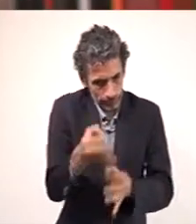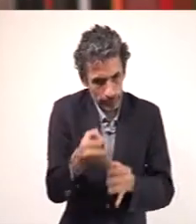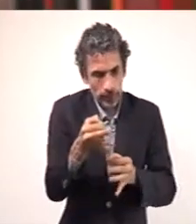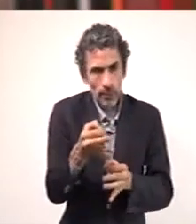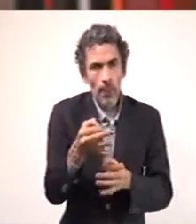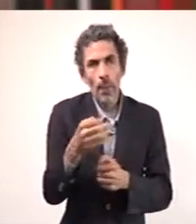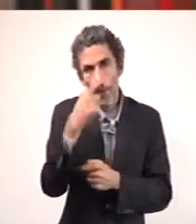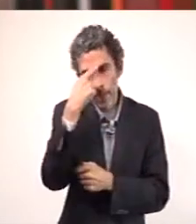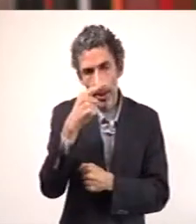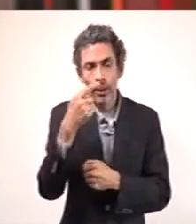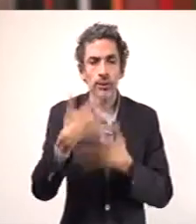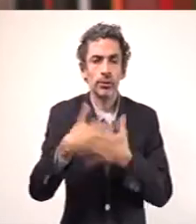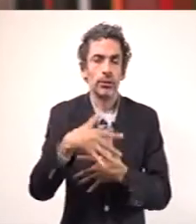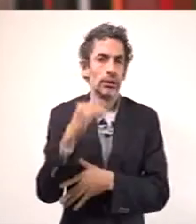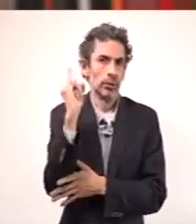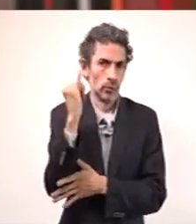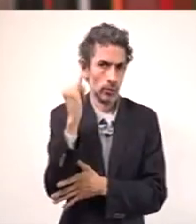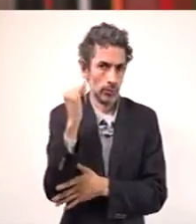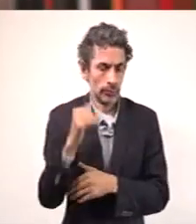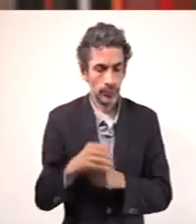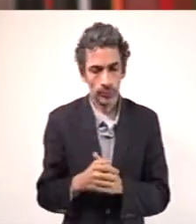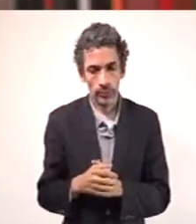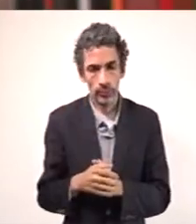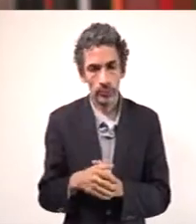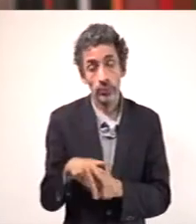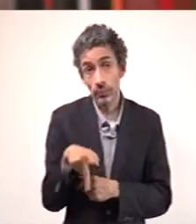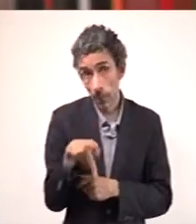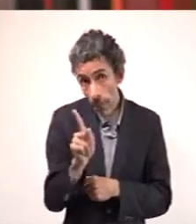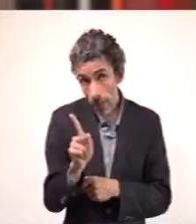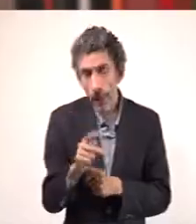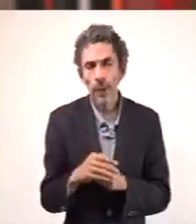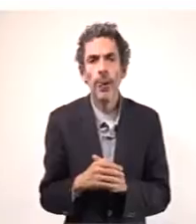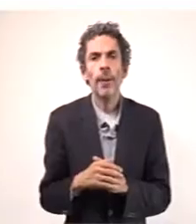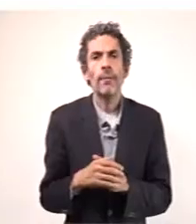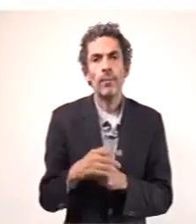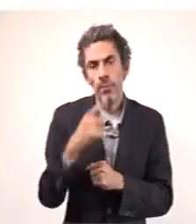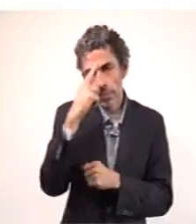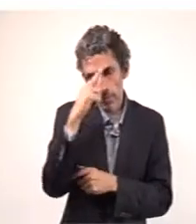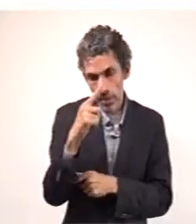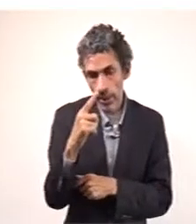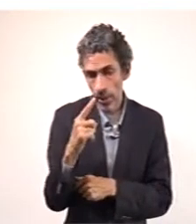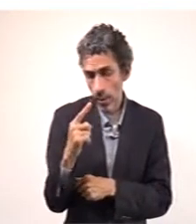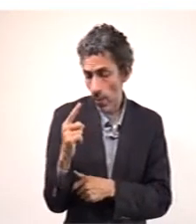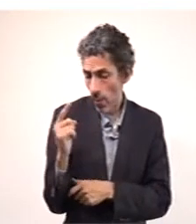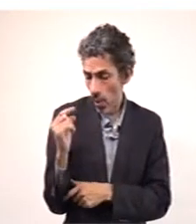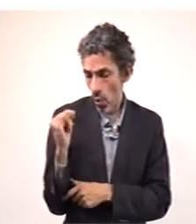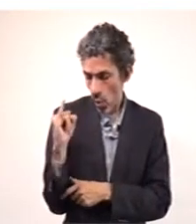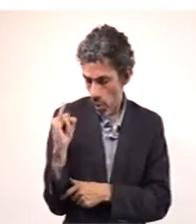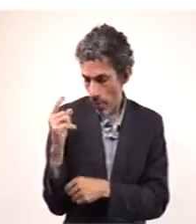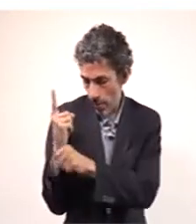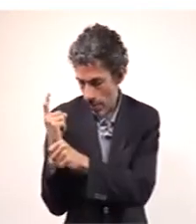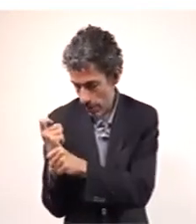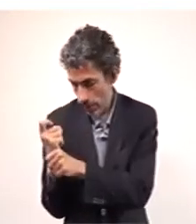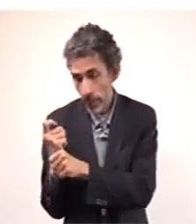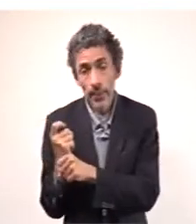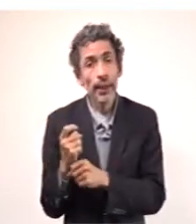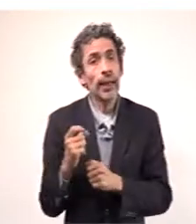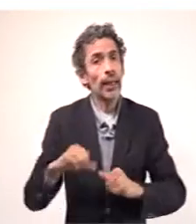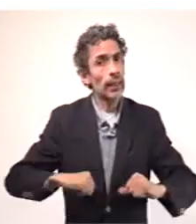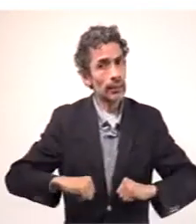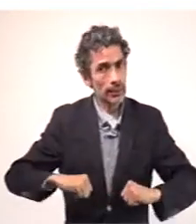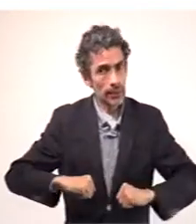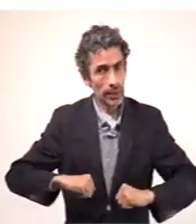hasta el 15 de junio. Sin embargo, a partir del primero de junio se